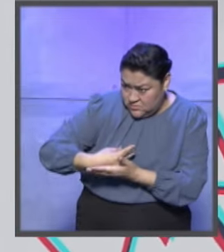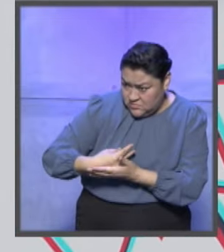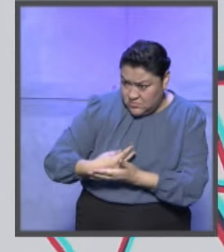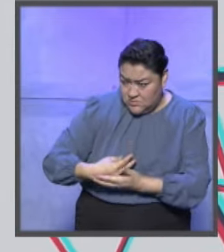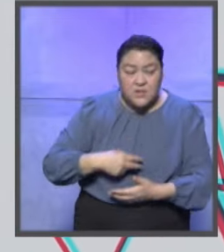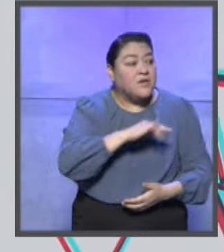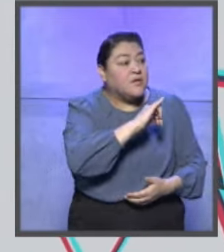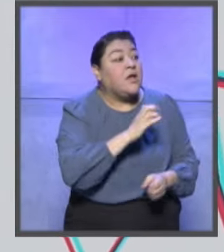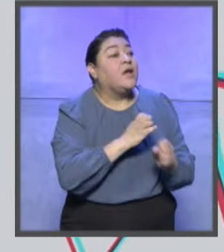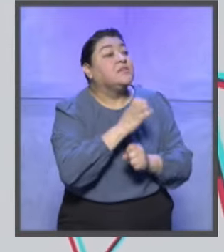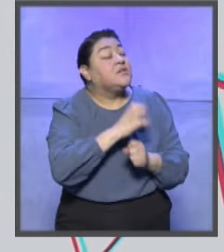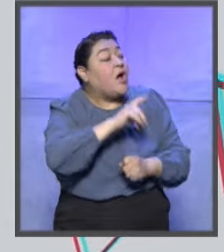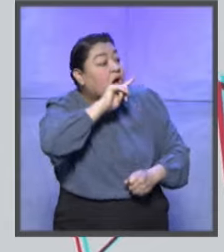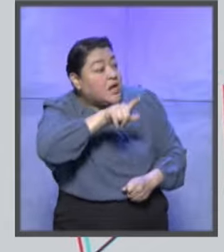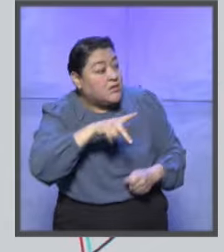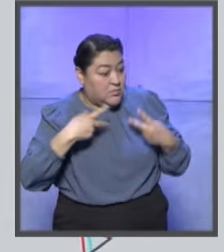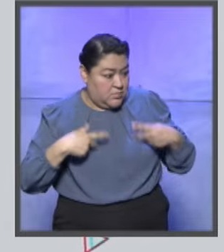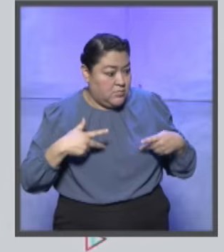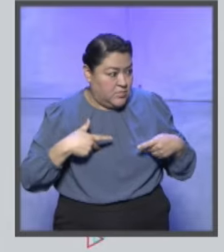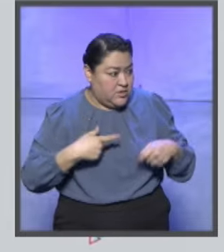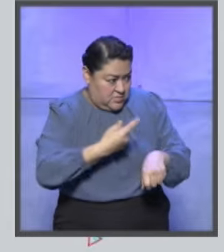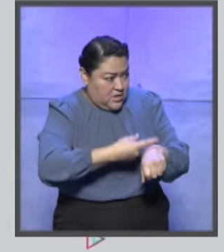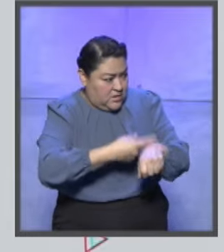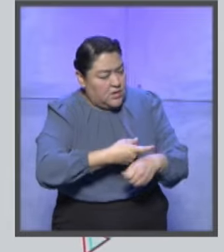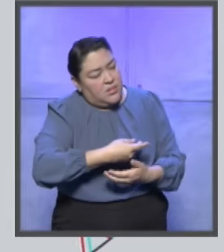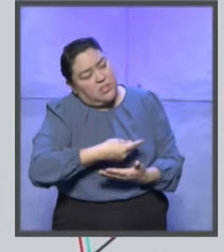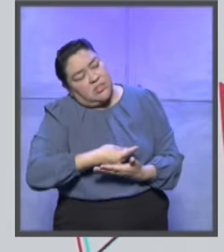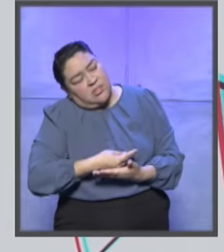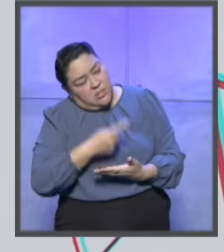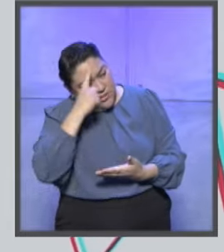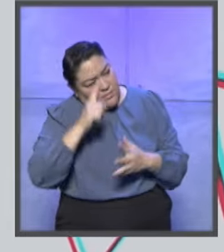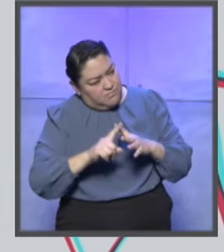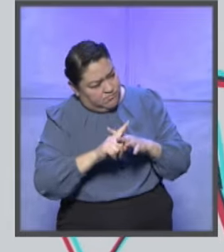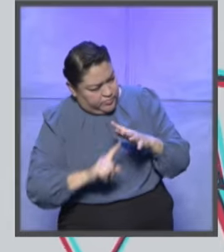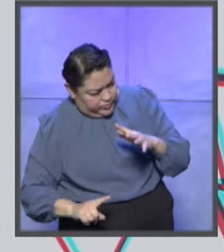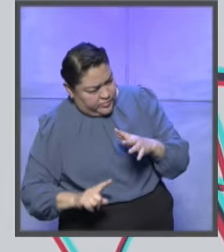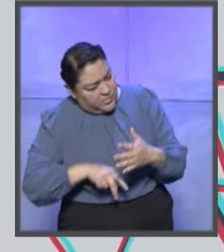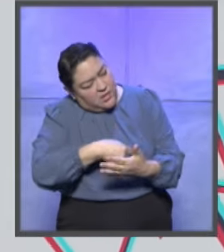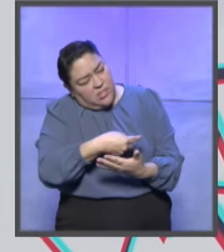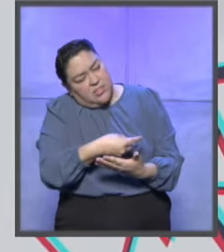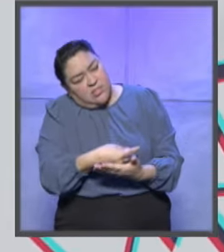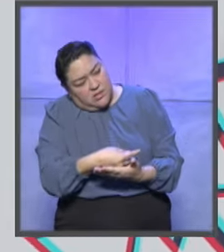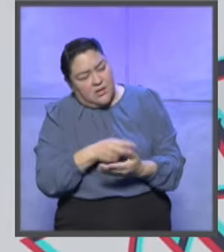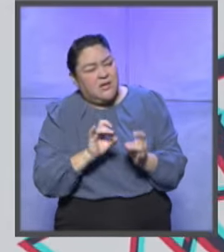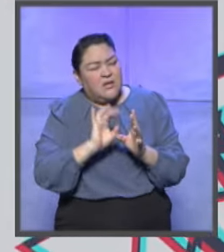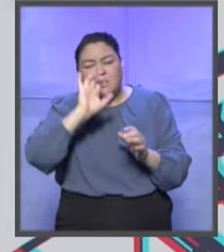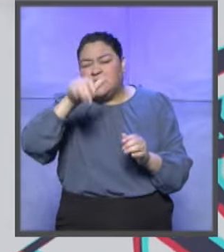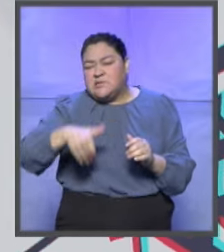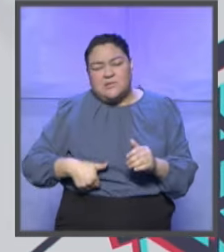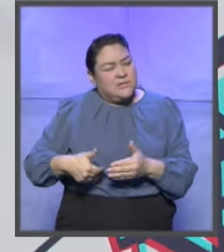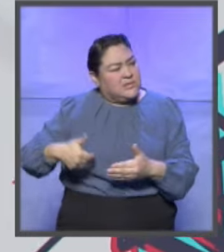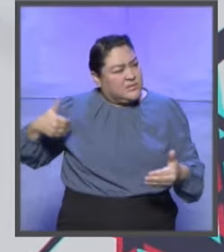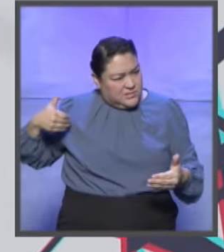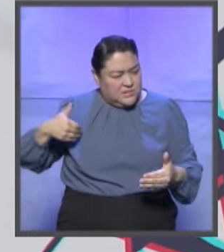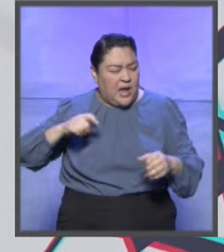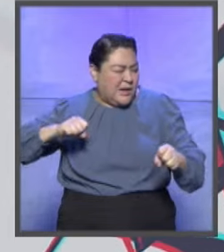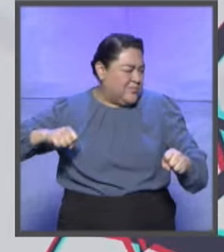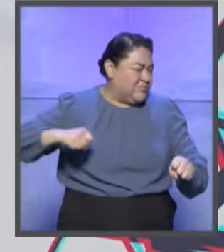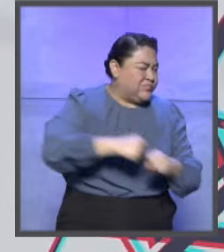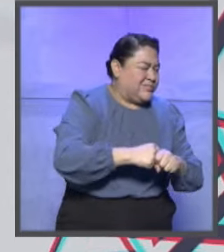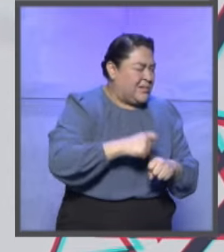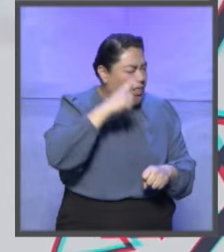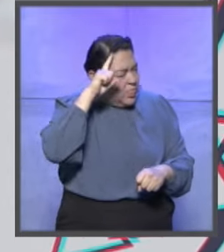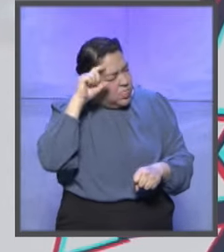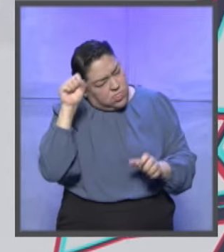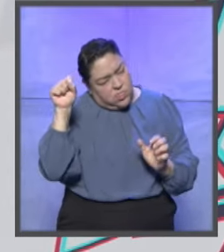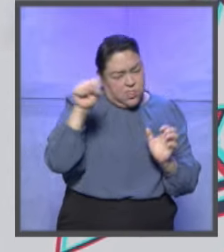estado era? Era del estado de Jalisco, es un acaso del estado de Jalisco, de una persona, te repito, que había tenido un accidente muy grave, había quedado en estado